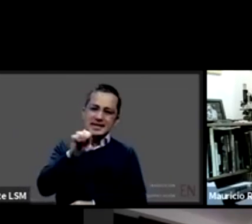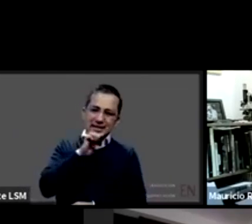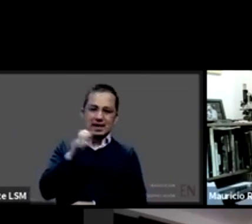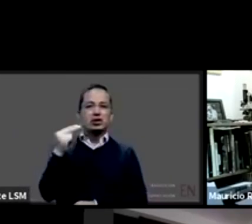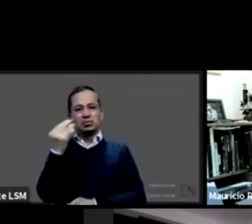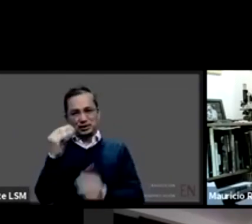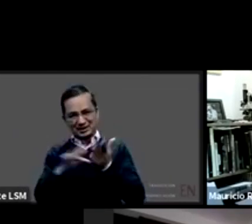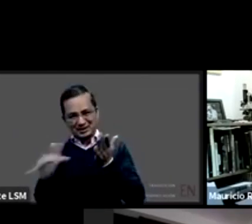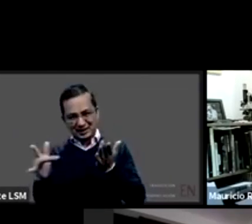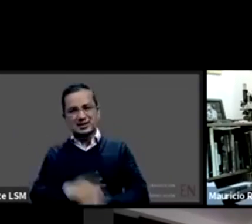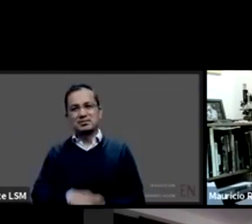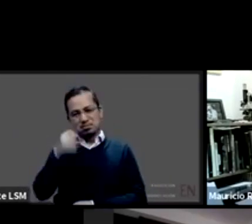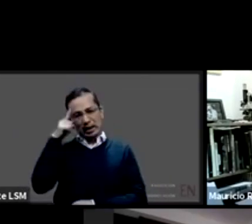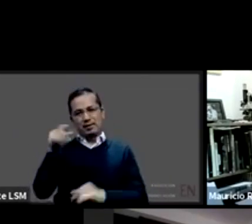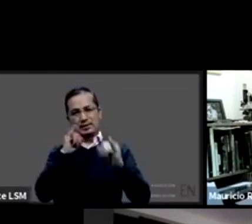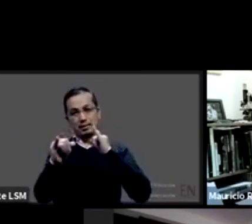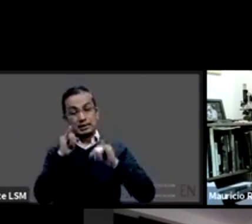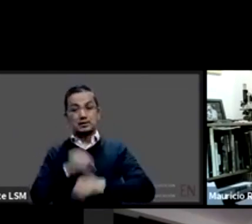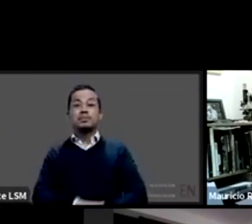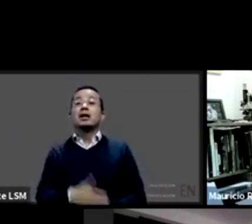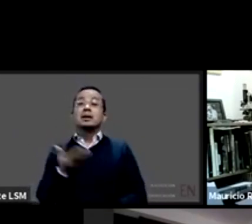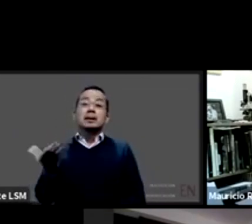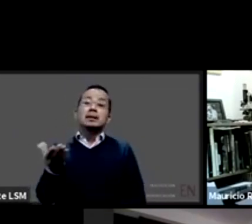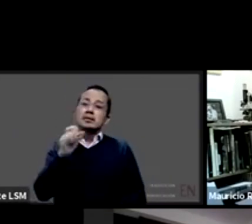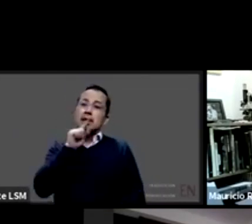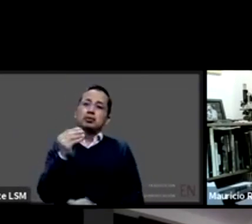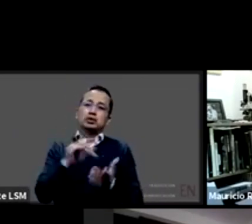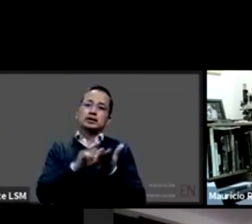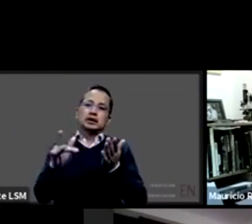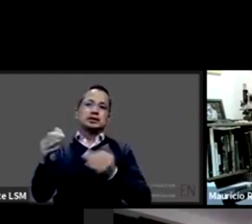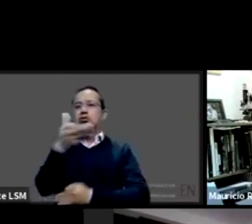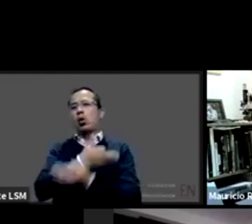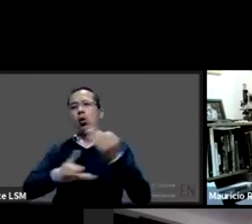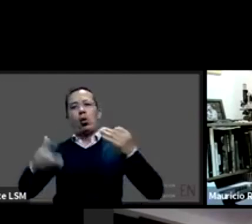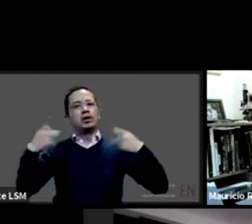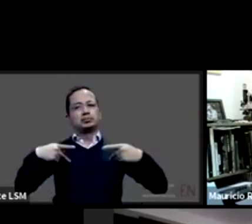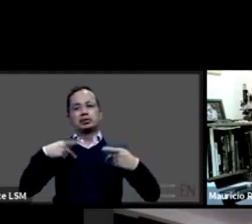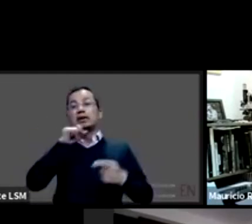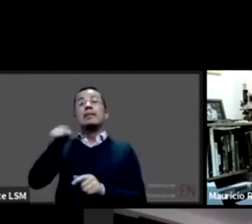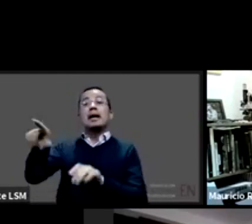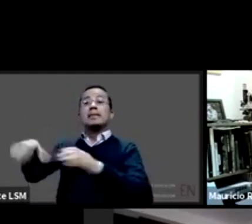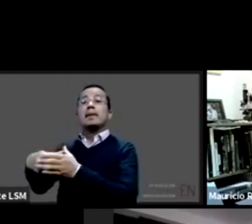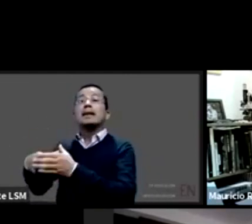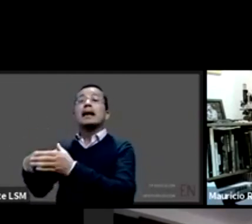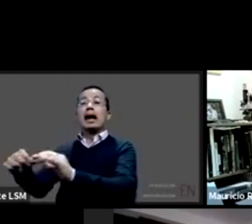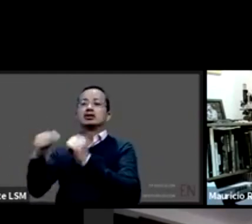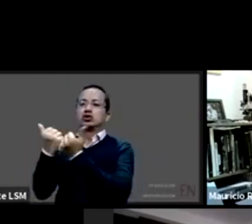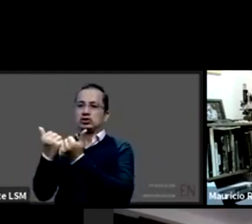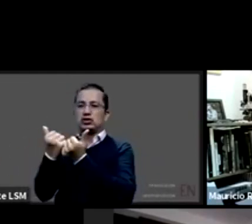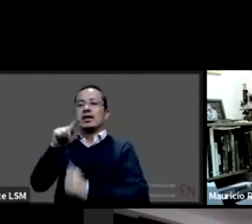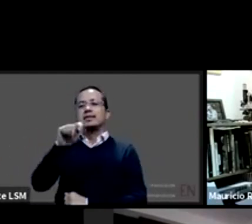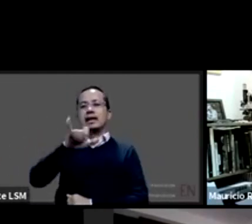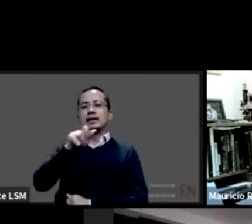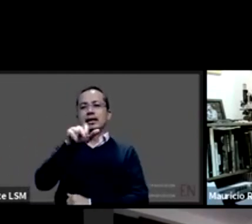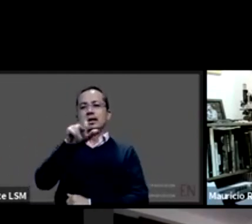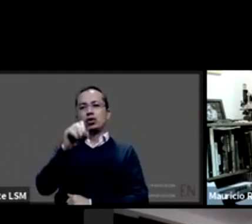gracias por su interpretación y por supuesto gracias a tejiendo redes infancia por permitirnos usar su plataforma